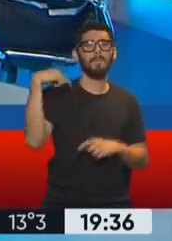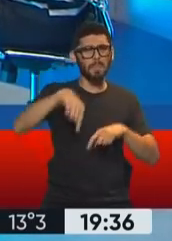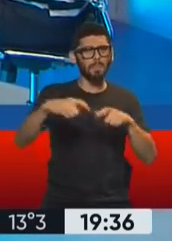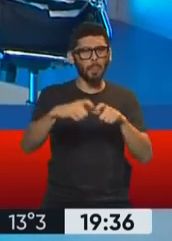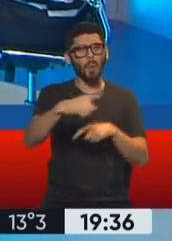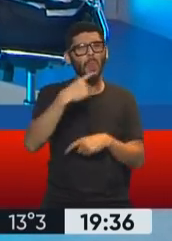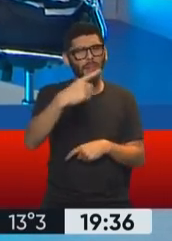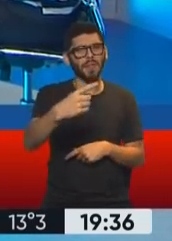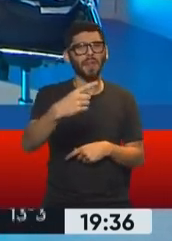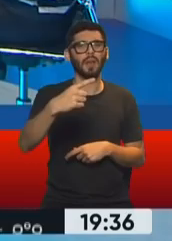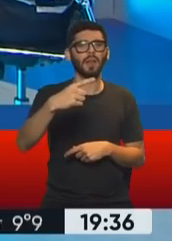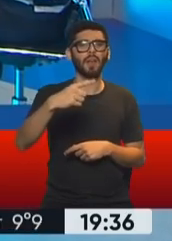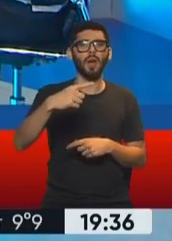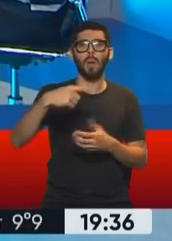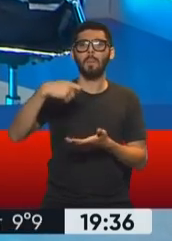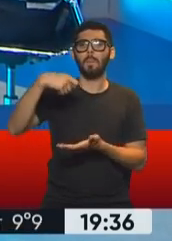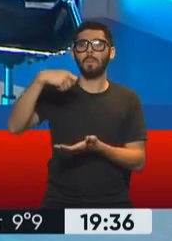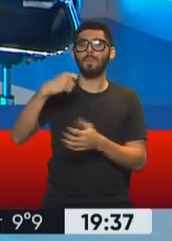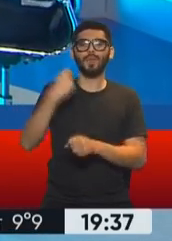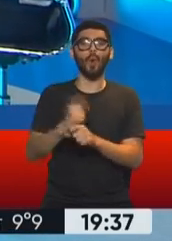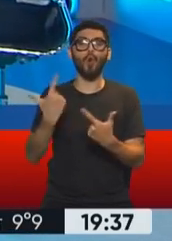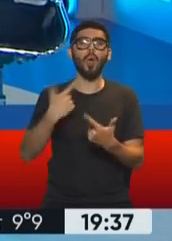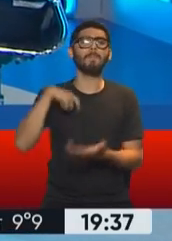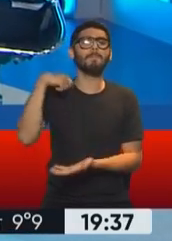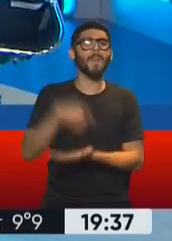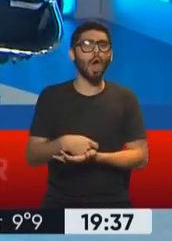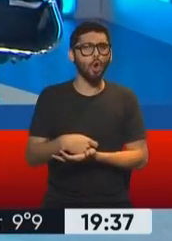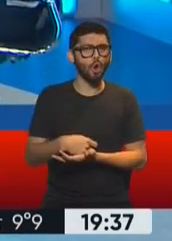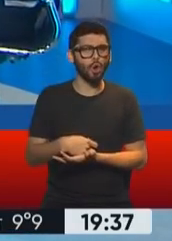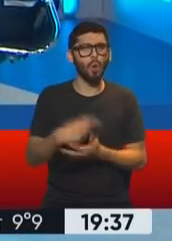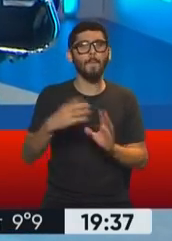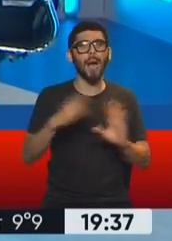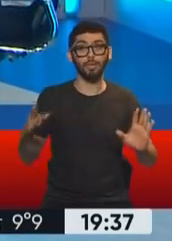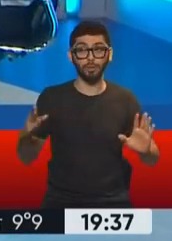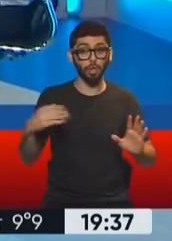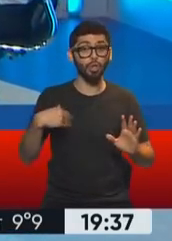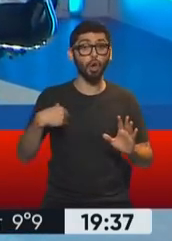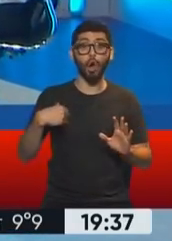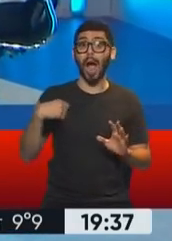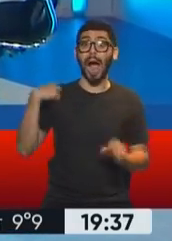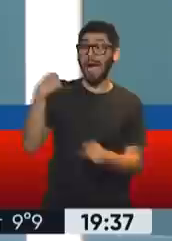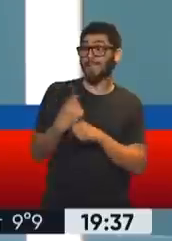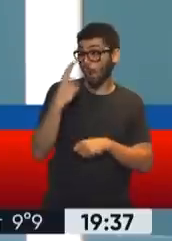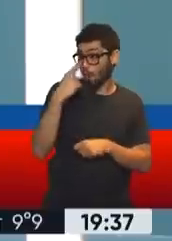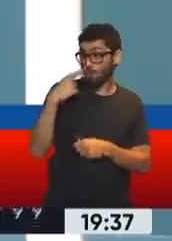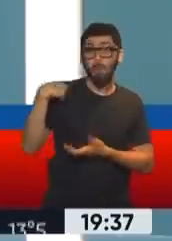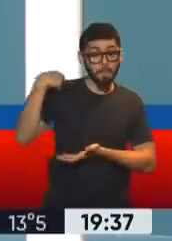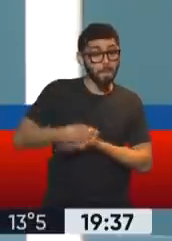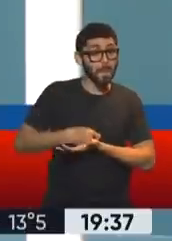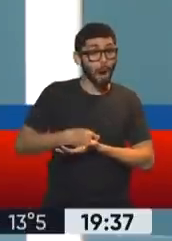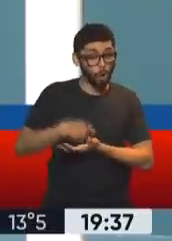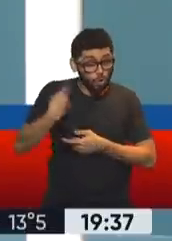que van a extender el pago del desempleo. Yo cobré hasta junio, ¿me van a seguir pagando? Sí, sí, julio lo va a cobrar,